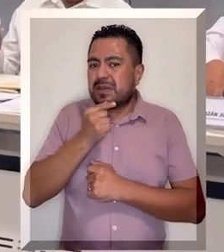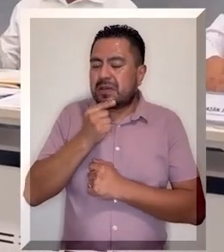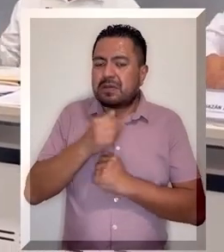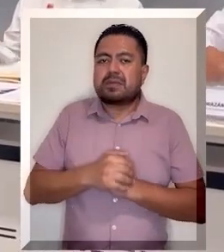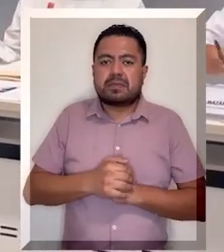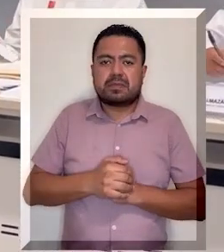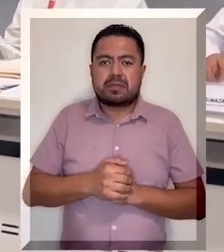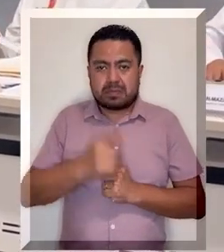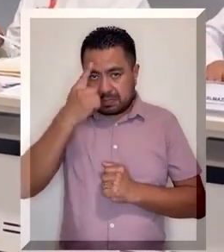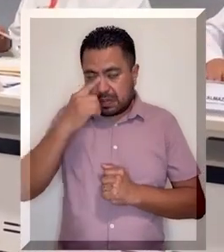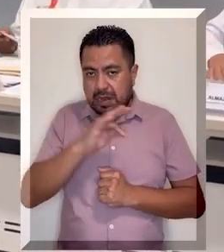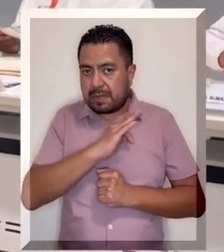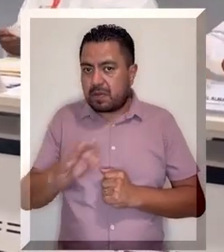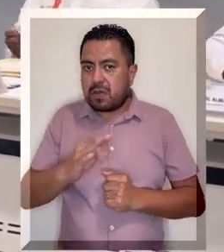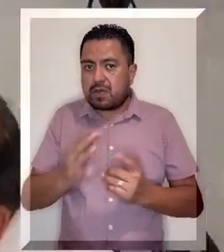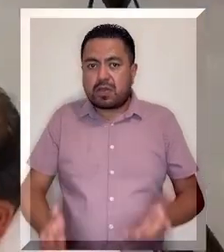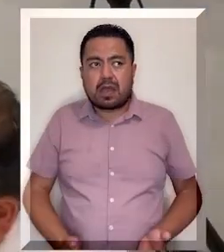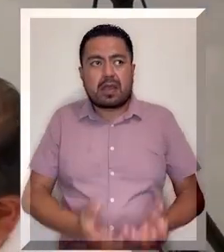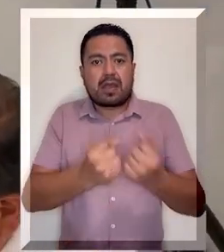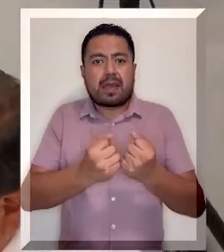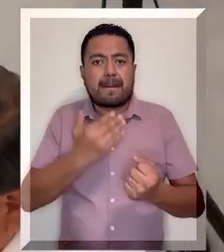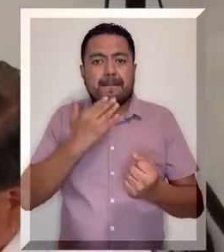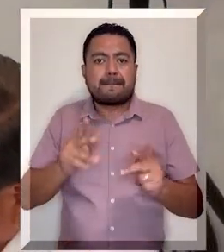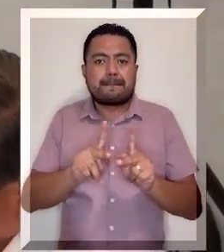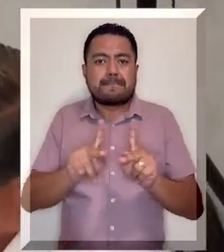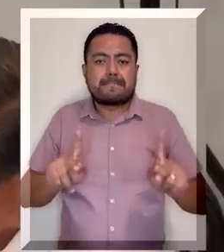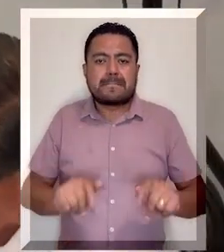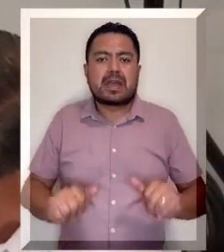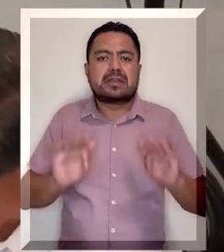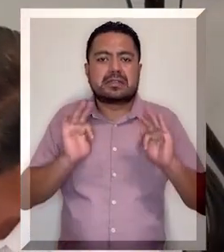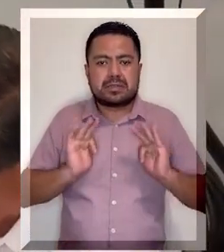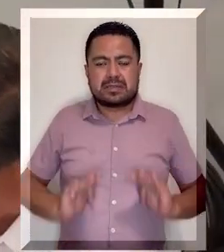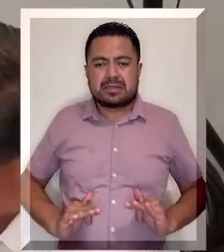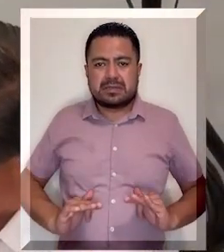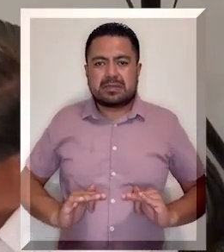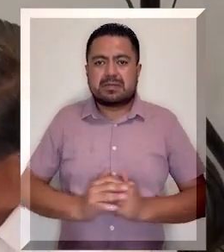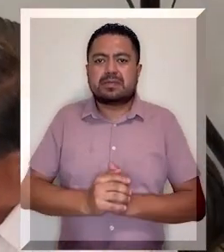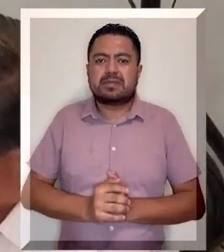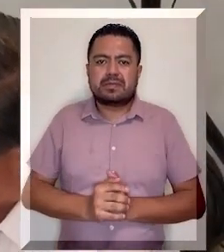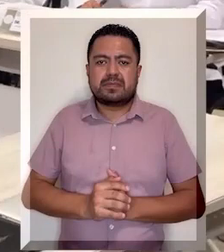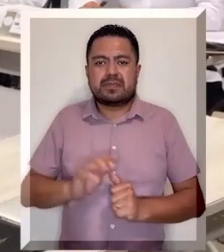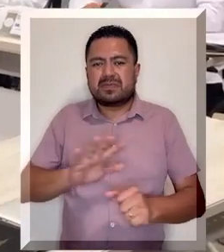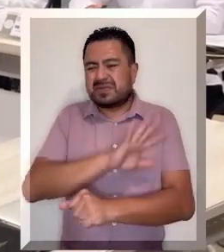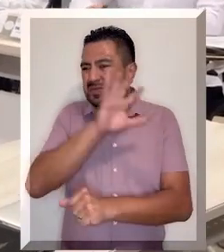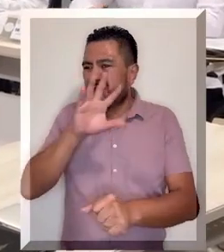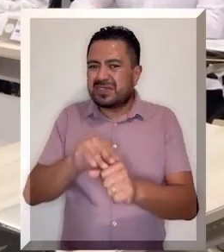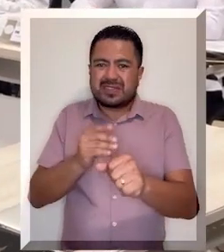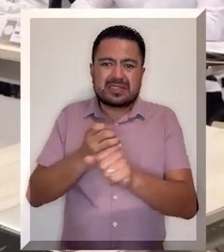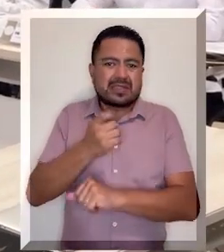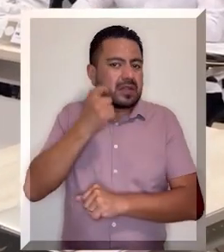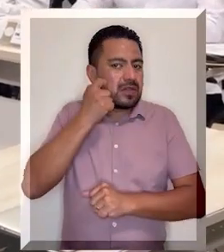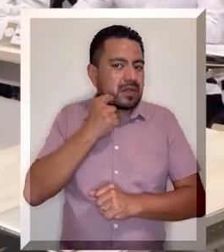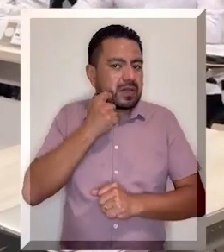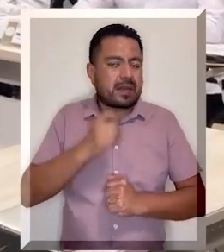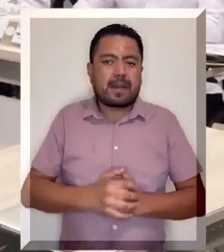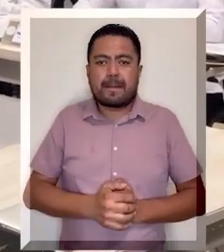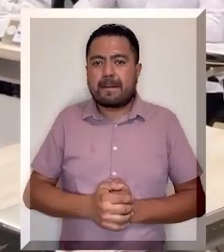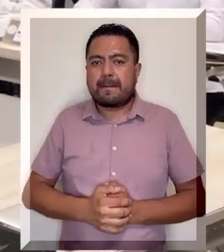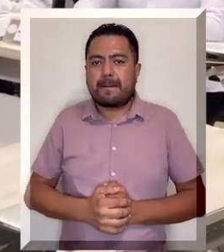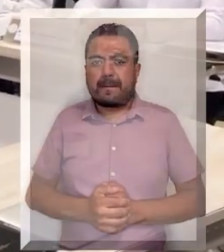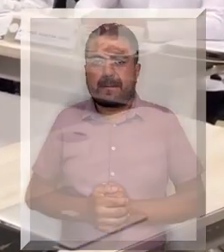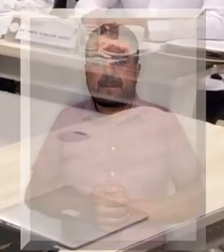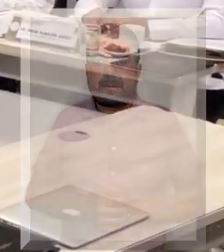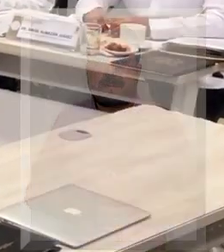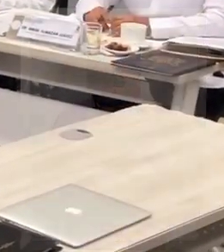en materia de seguridad pública a efecto de lograr un ambiente de paz y tranquilidad en todo el